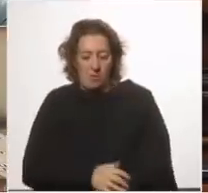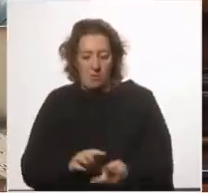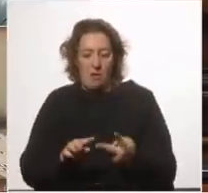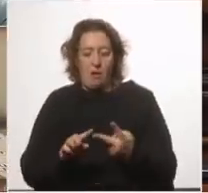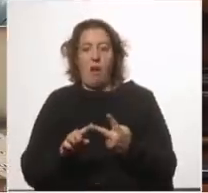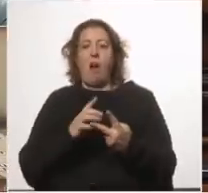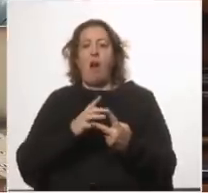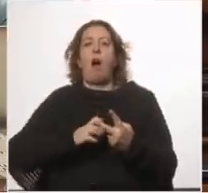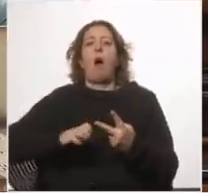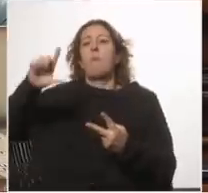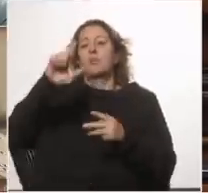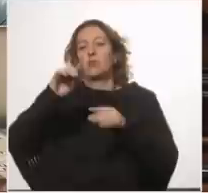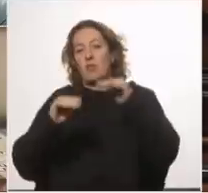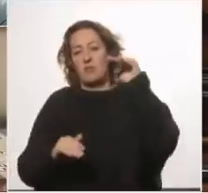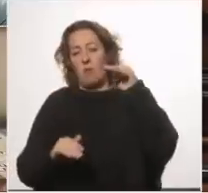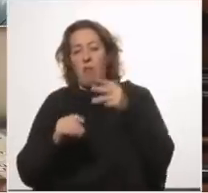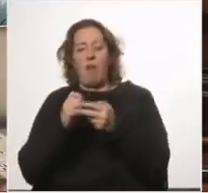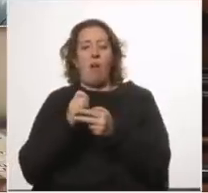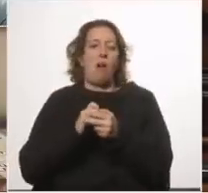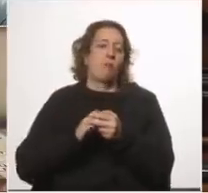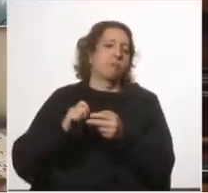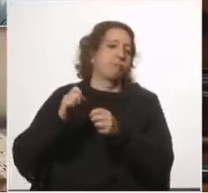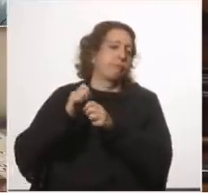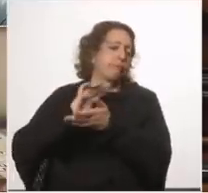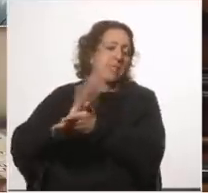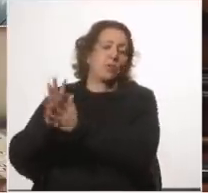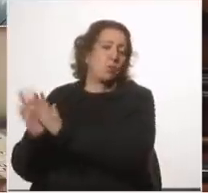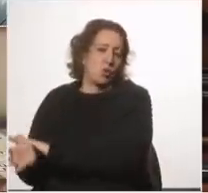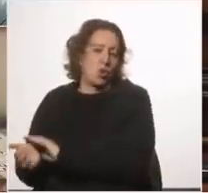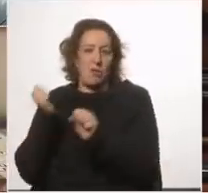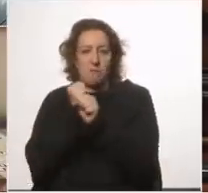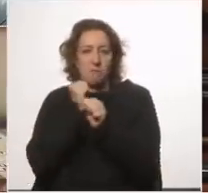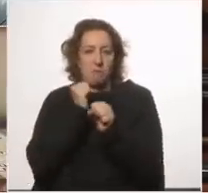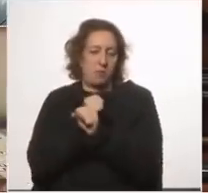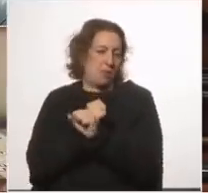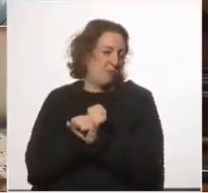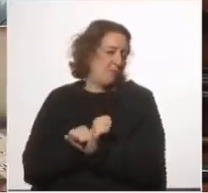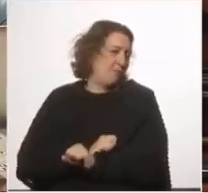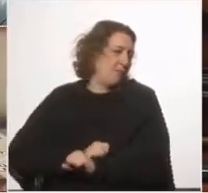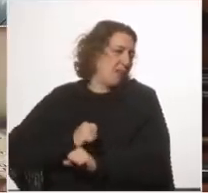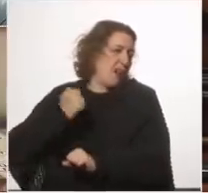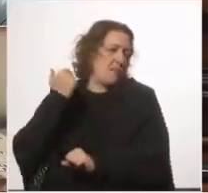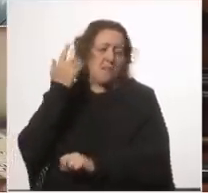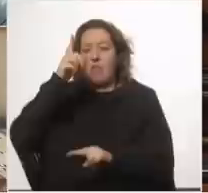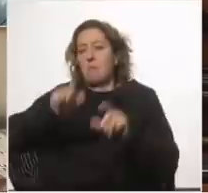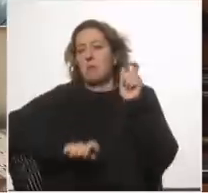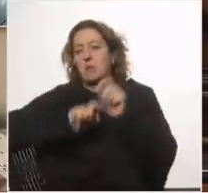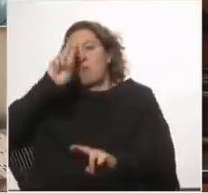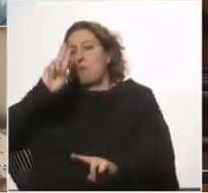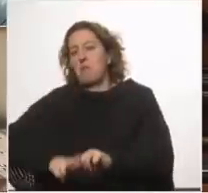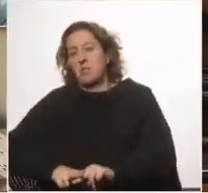el aumento en la destrucción de empleo y no evitaron una enorme importante cantidad de personas fallecidas